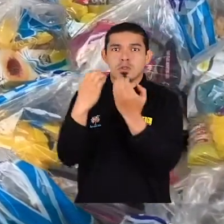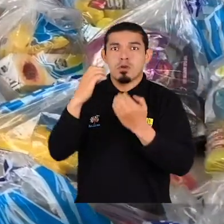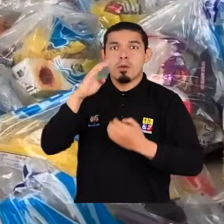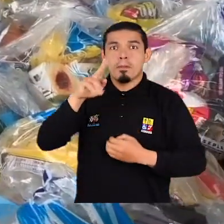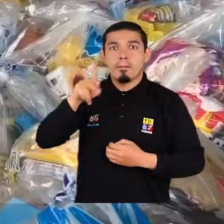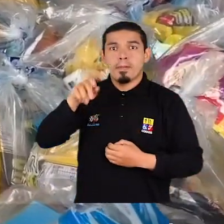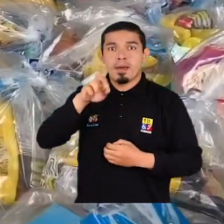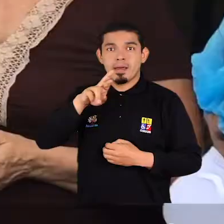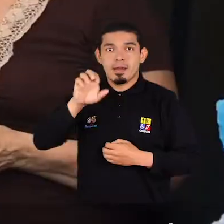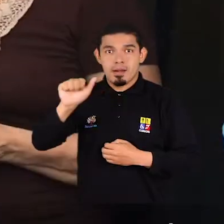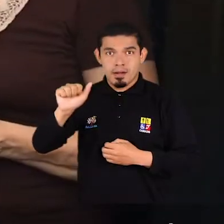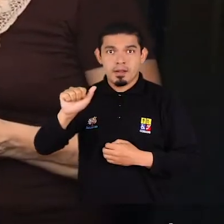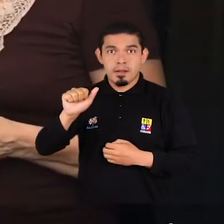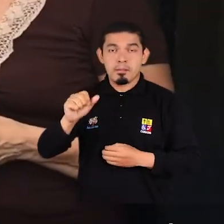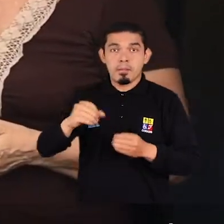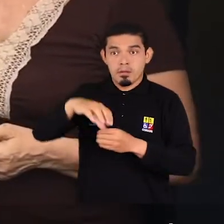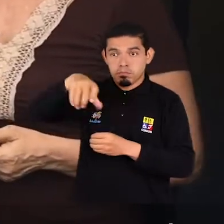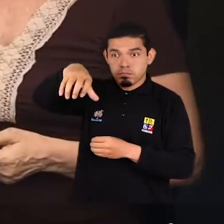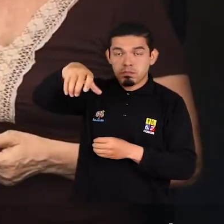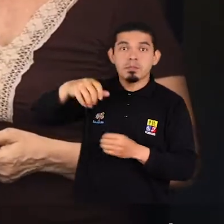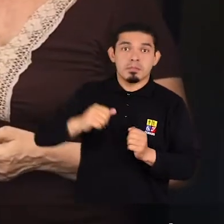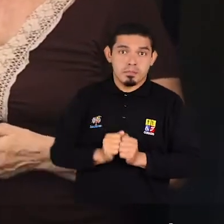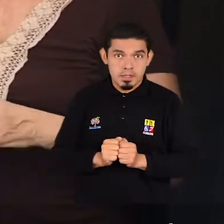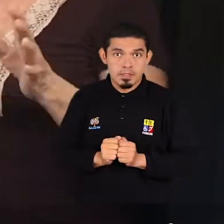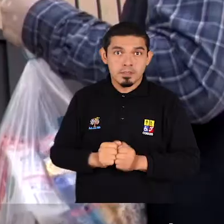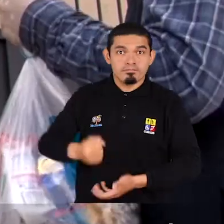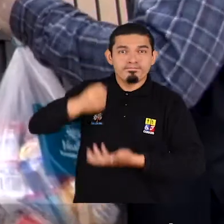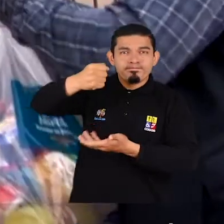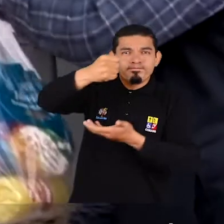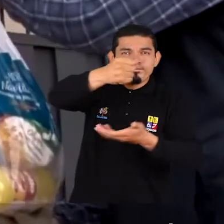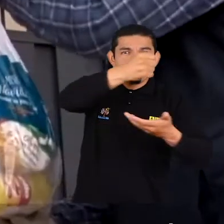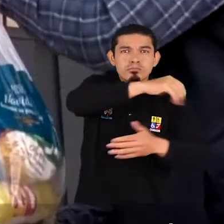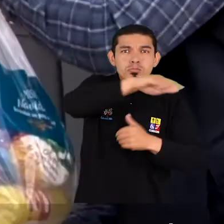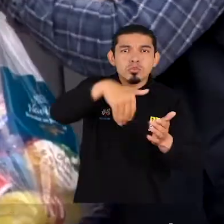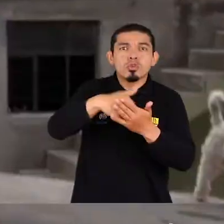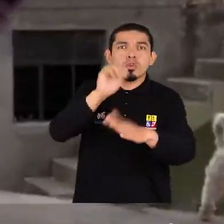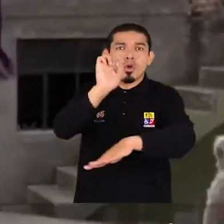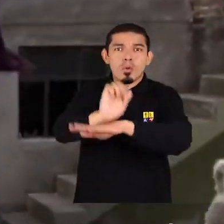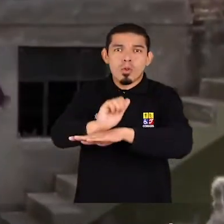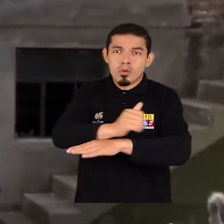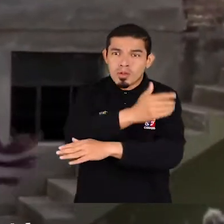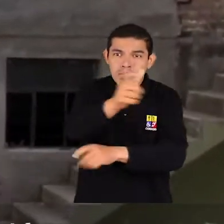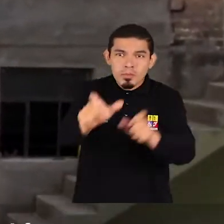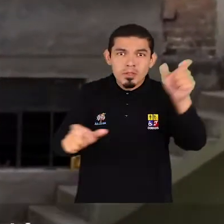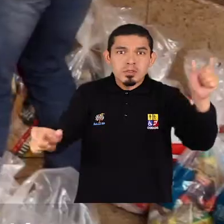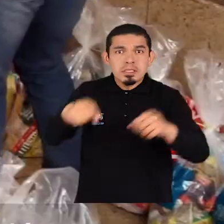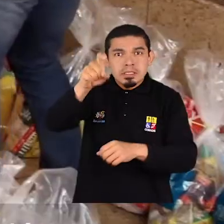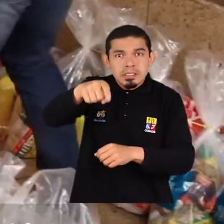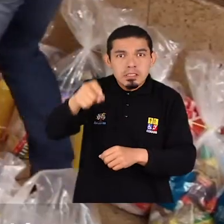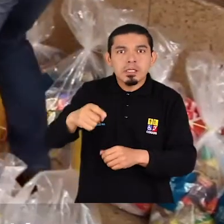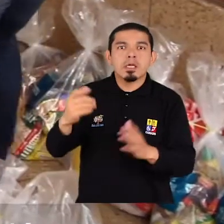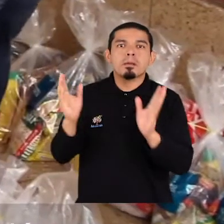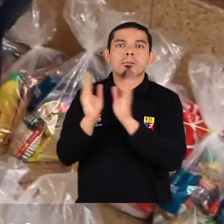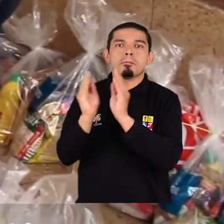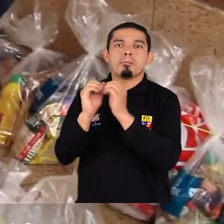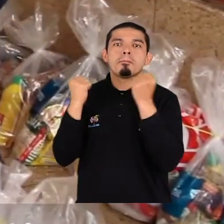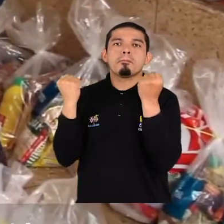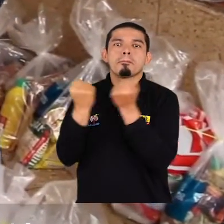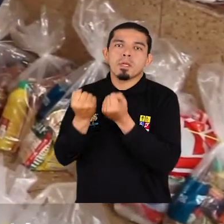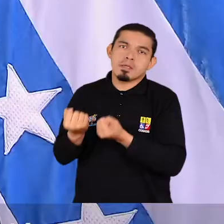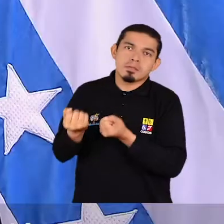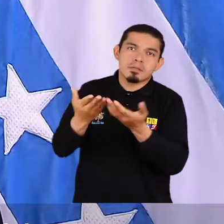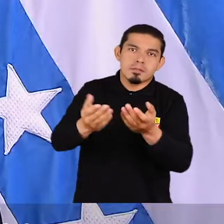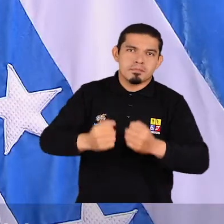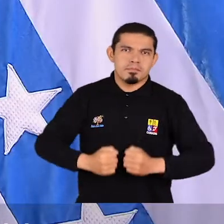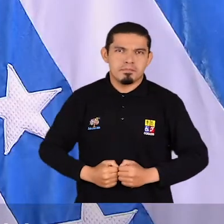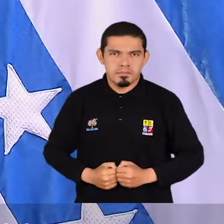Más de 400.000 kits de alimentos han sido entregados a escala nacional a quienes más lo necesitan, a través del Ministerio de Inclusión Económica y